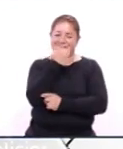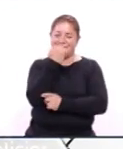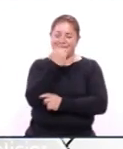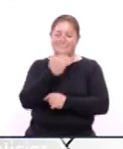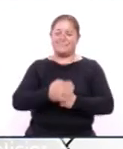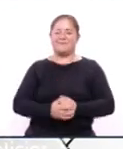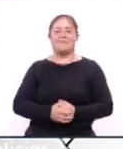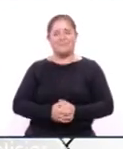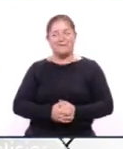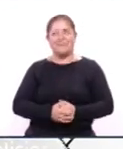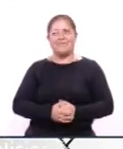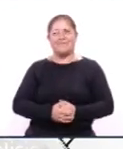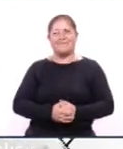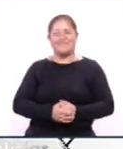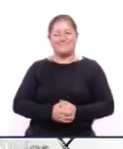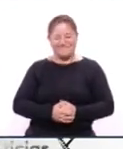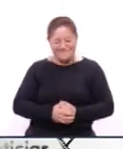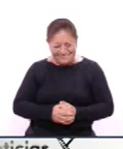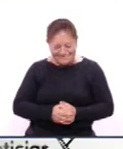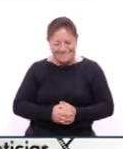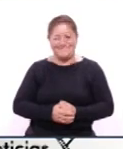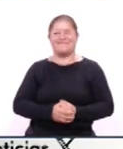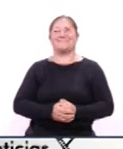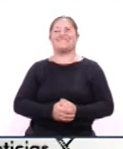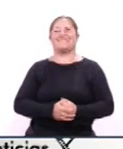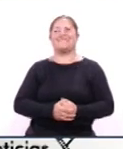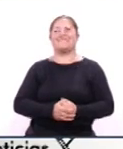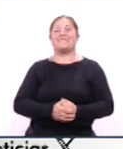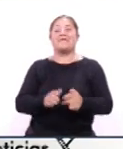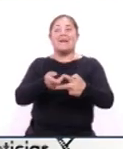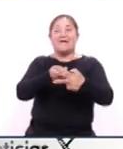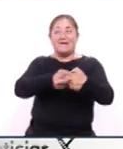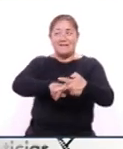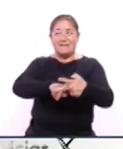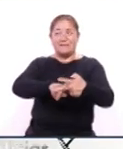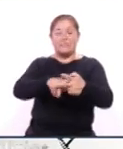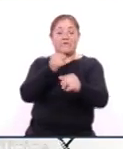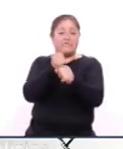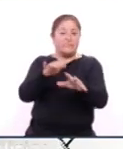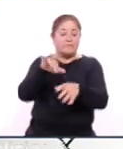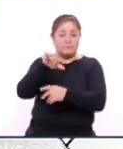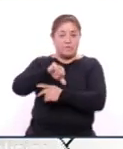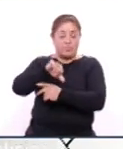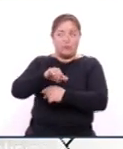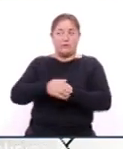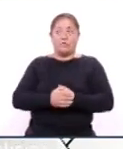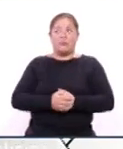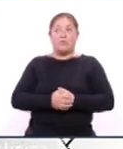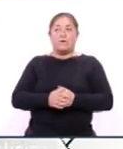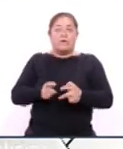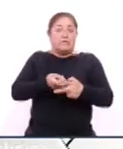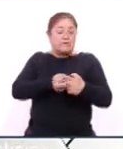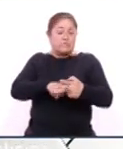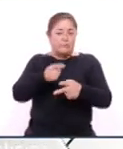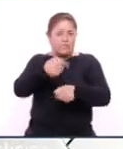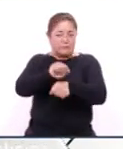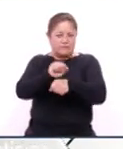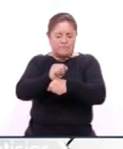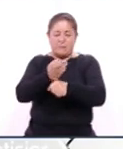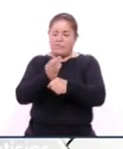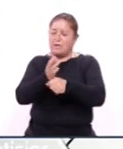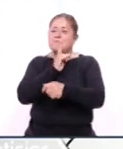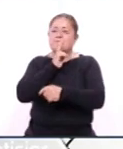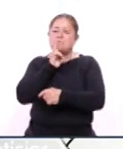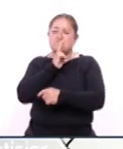Miroslava Amador. Buenas noches. Vamos a dar inicio con la información del día de hoy. Estamos iniciando la semana con muy buenas